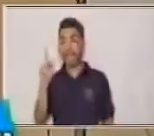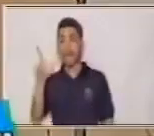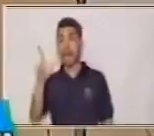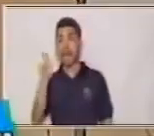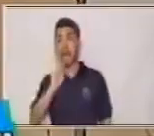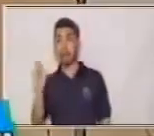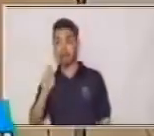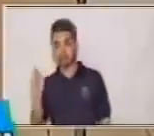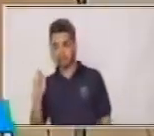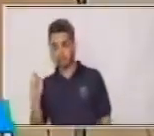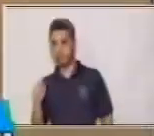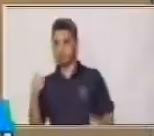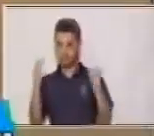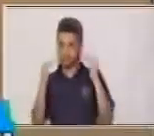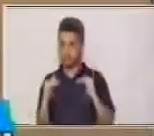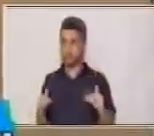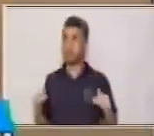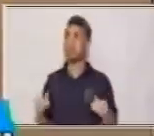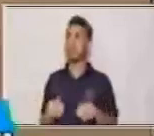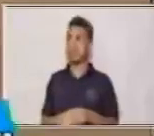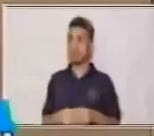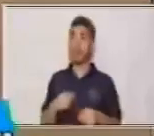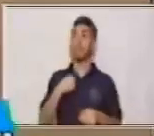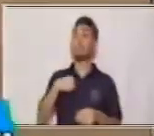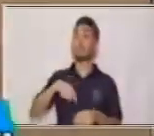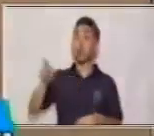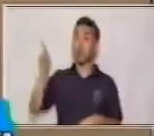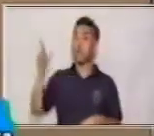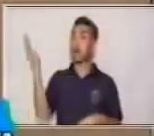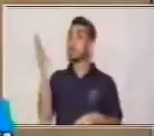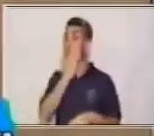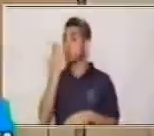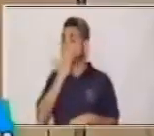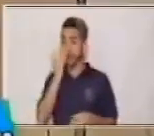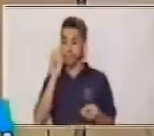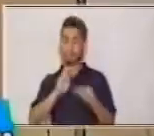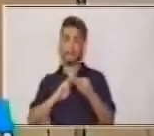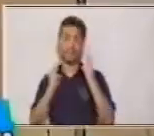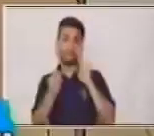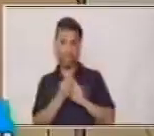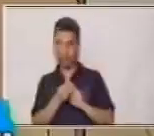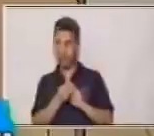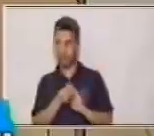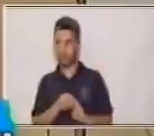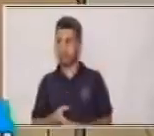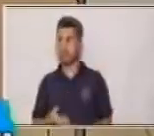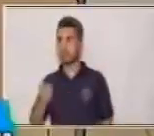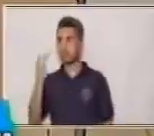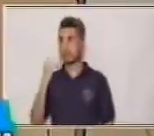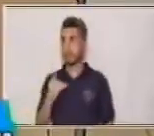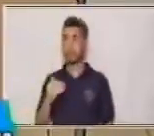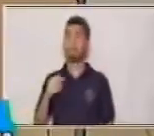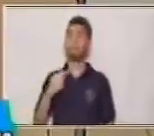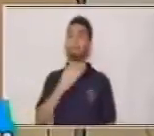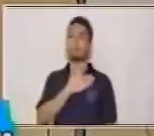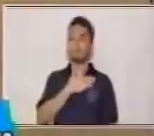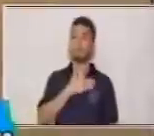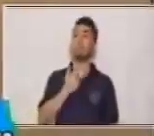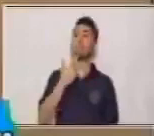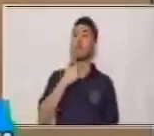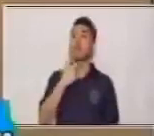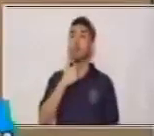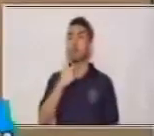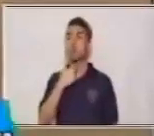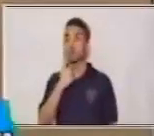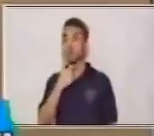Voy a estudiar matemáticas. Me gusta el café. Me